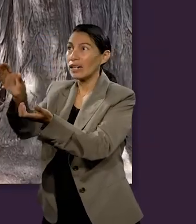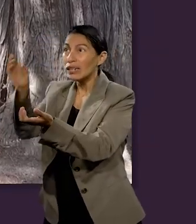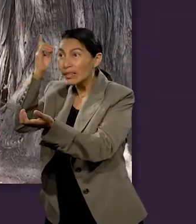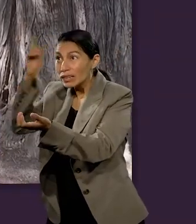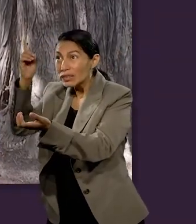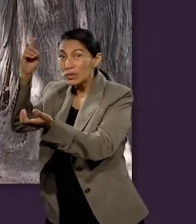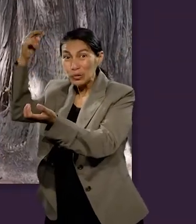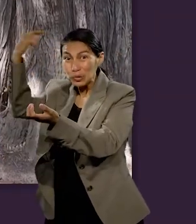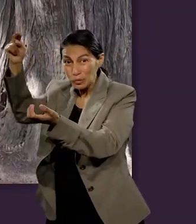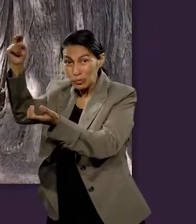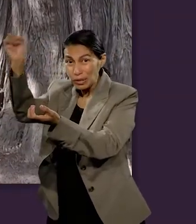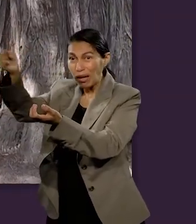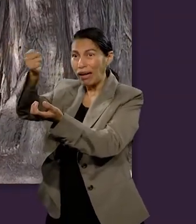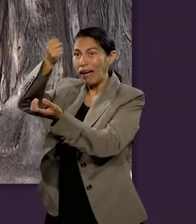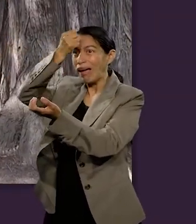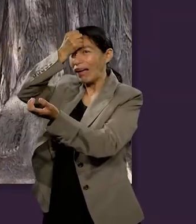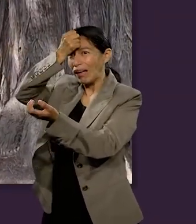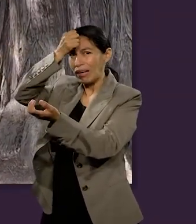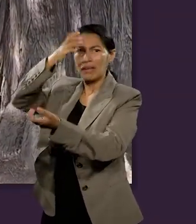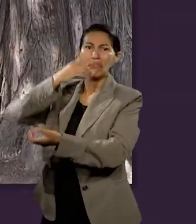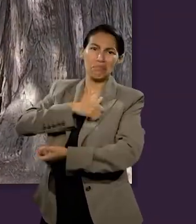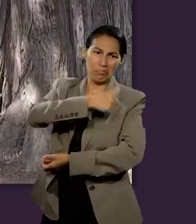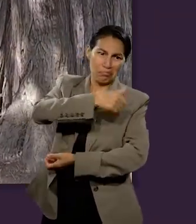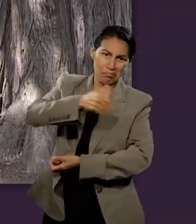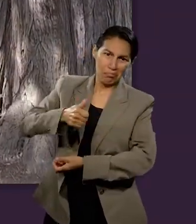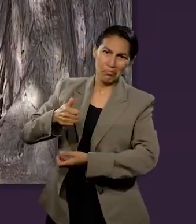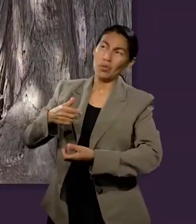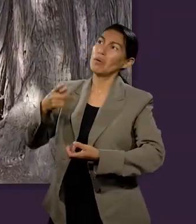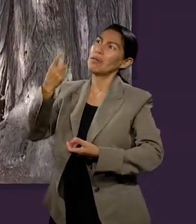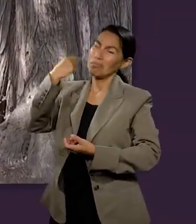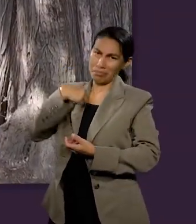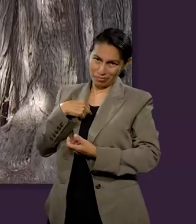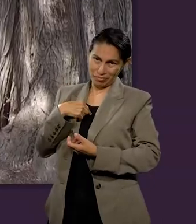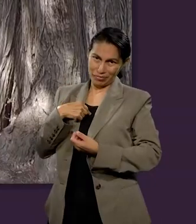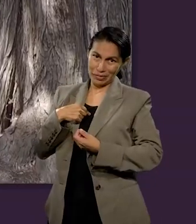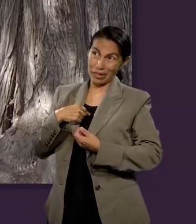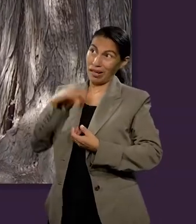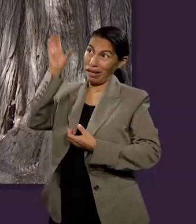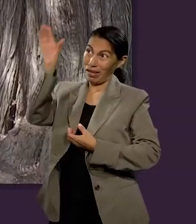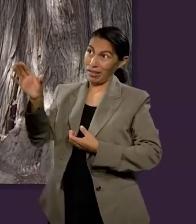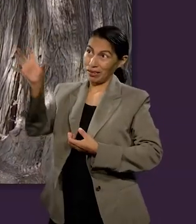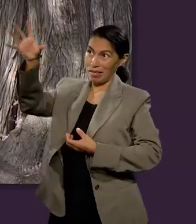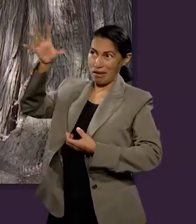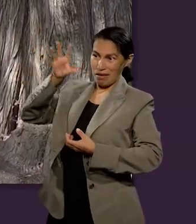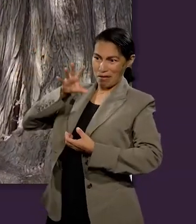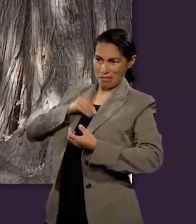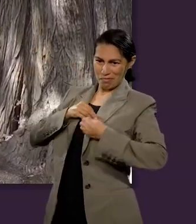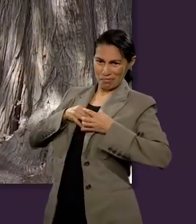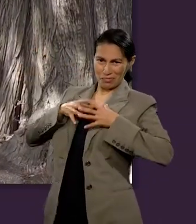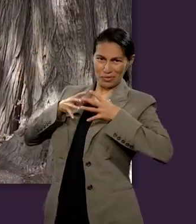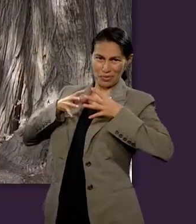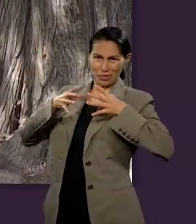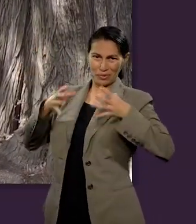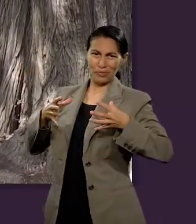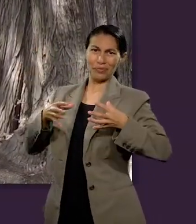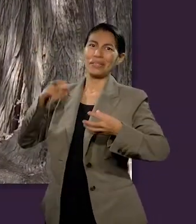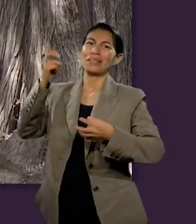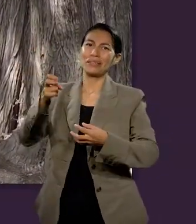sella a sus hijos en sus frentes con su nombre. El carácter de Dios se está